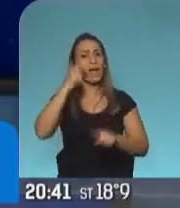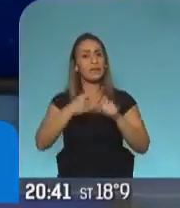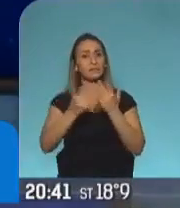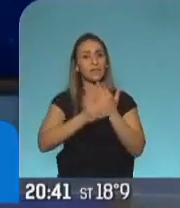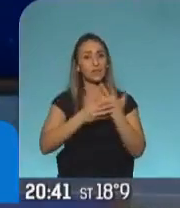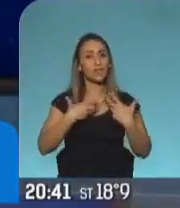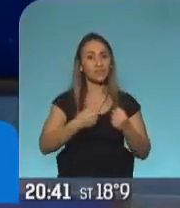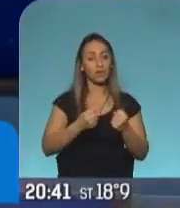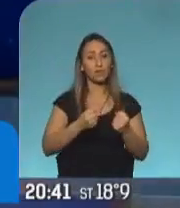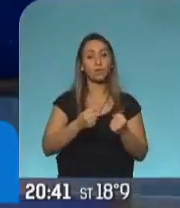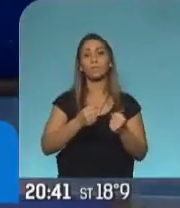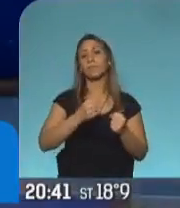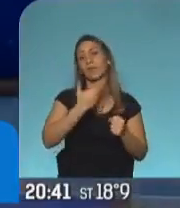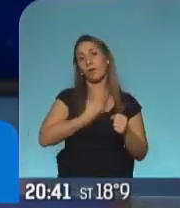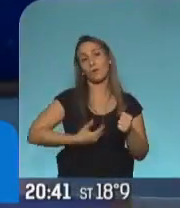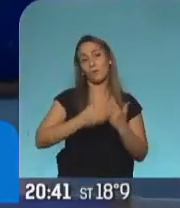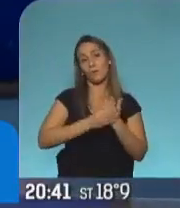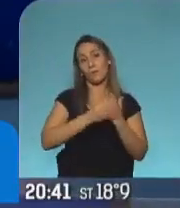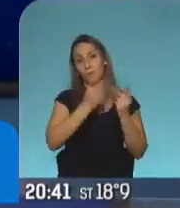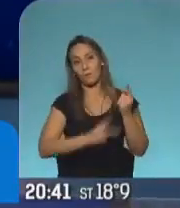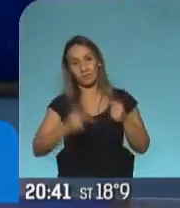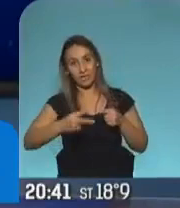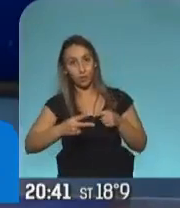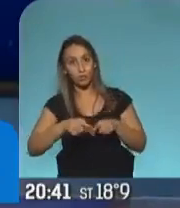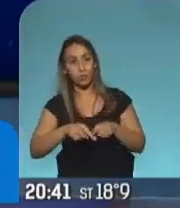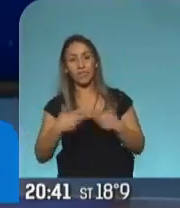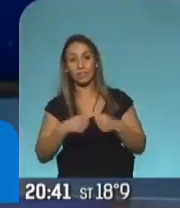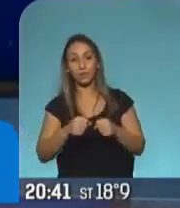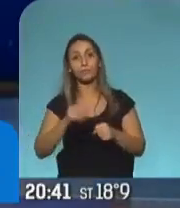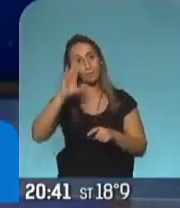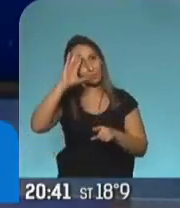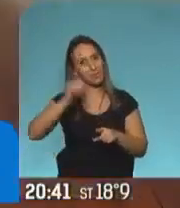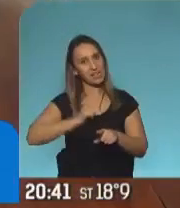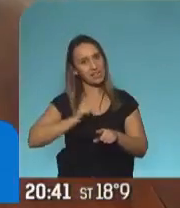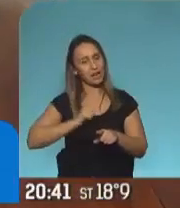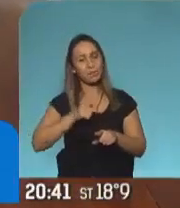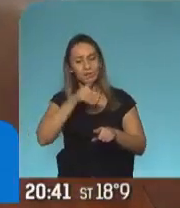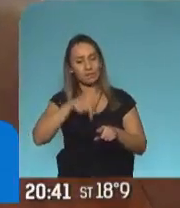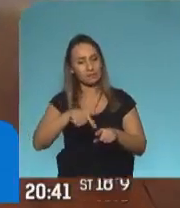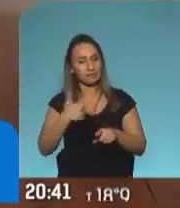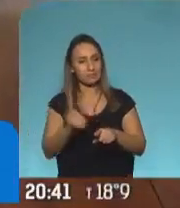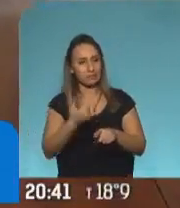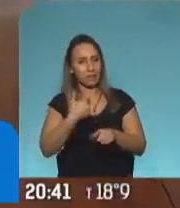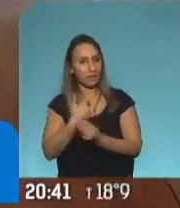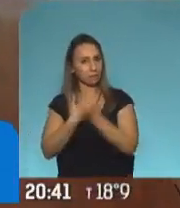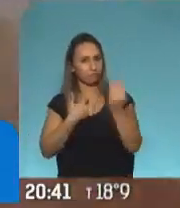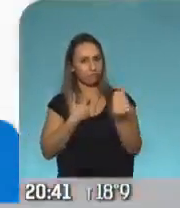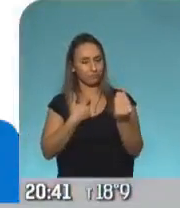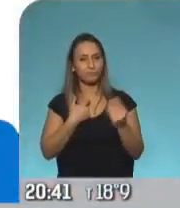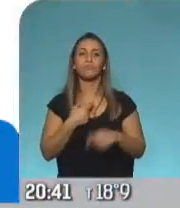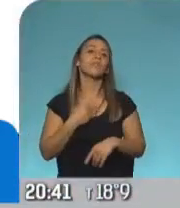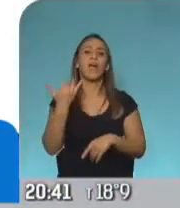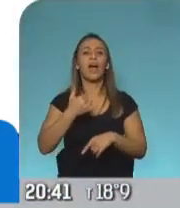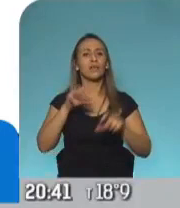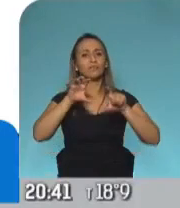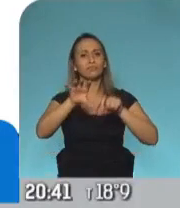es el viceministro, el viceministro de salud, que es un militar. Si te parece, compartimos unos tuits. Sí, hay mensajes, hay